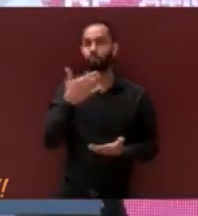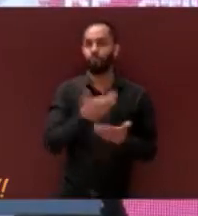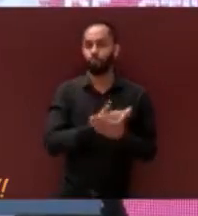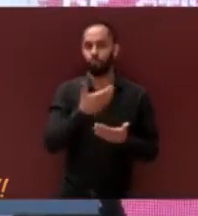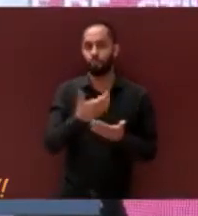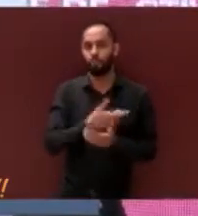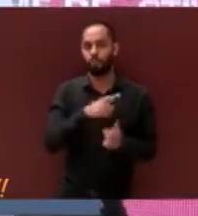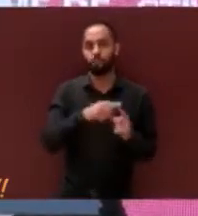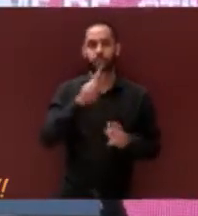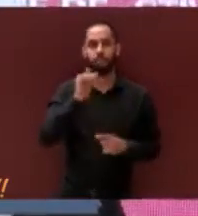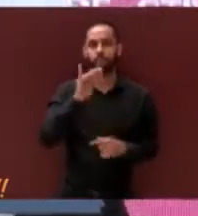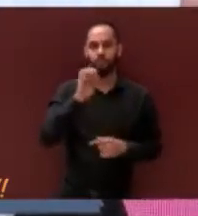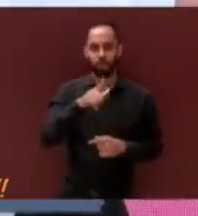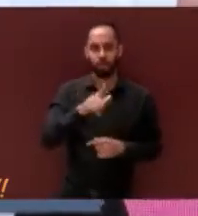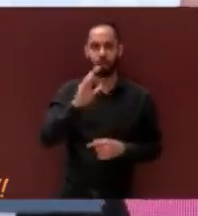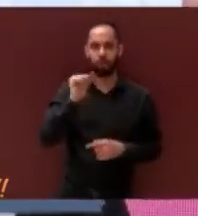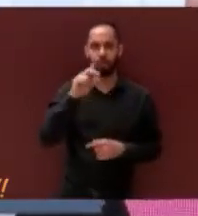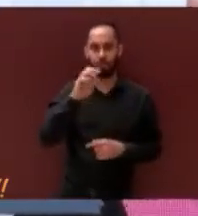Calderón Romero.